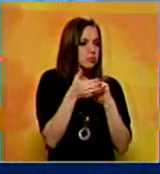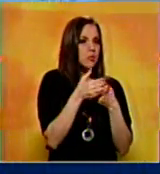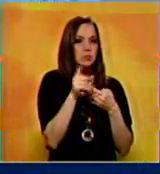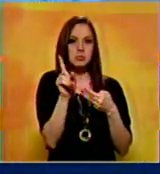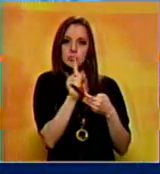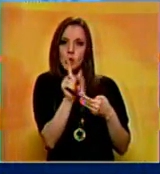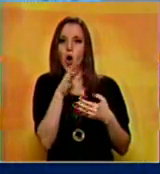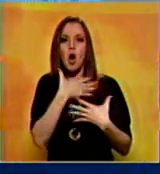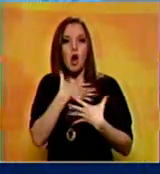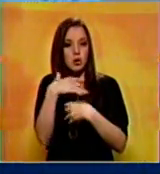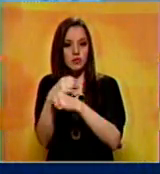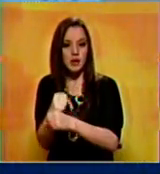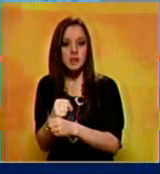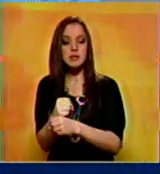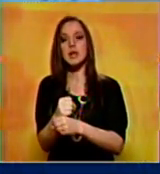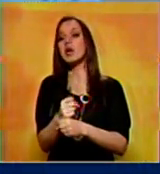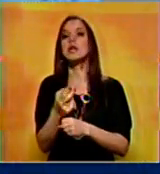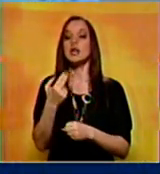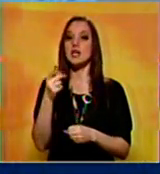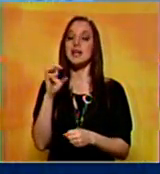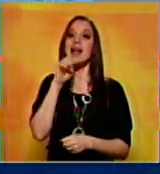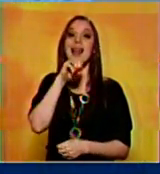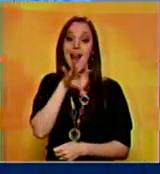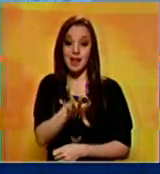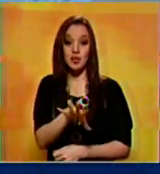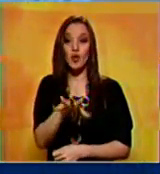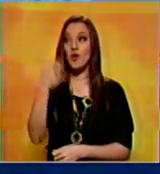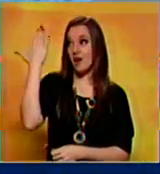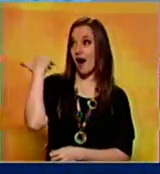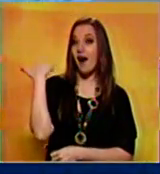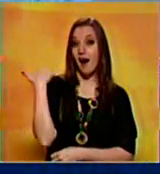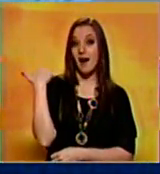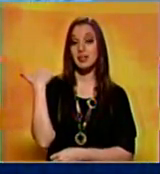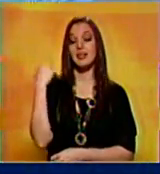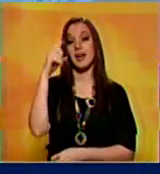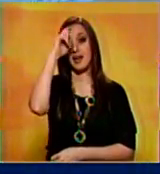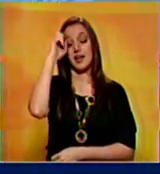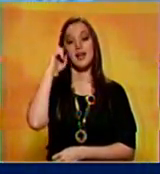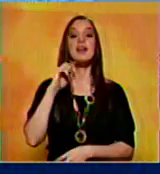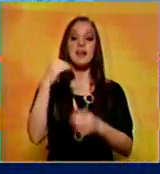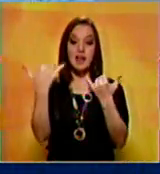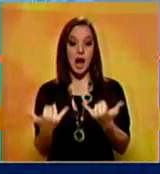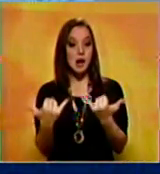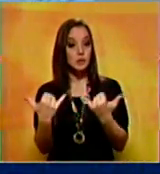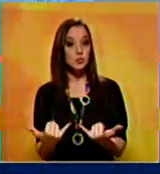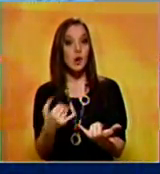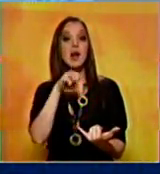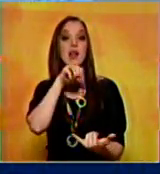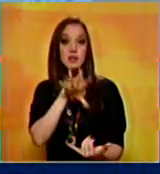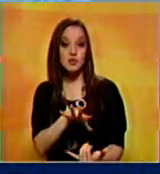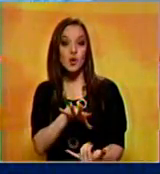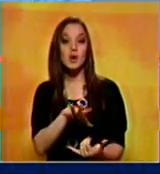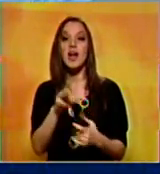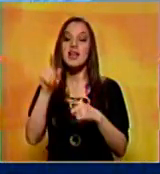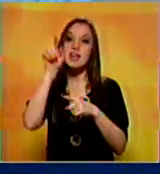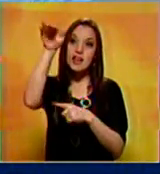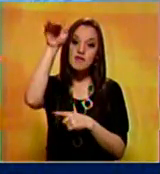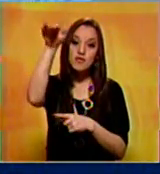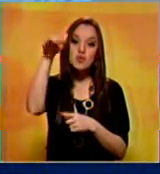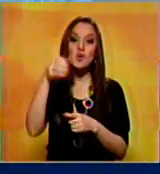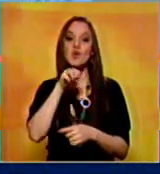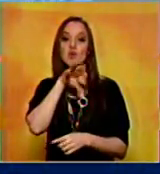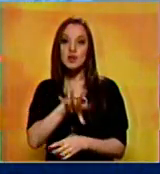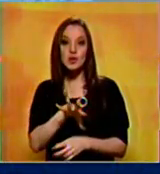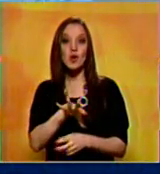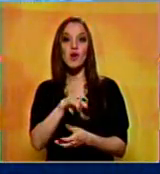estamos obligados por la historia pasada, presente y sobre todo por la historia por escribir la historia futura